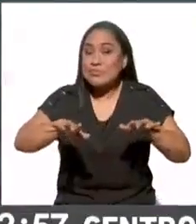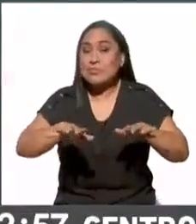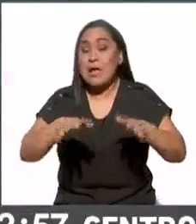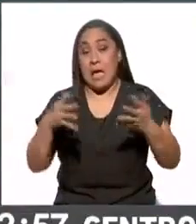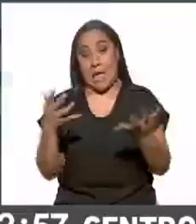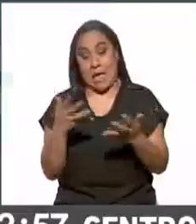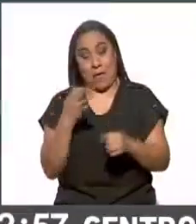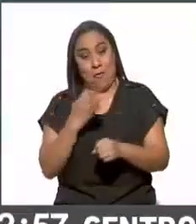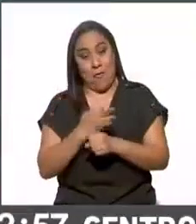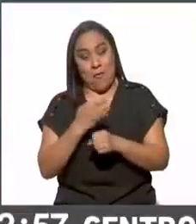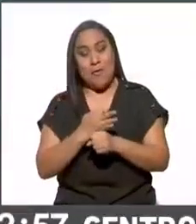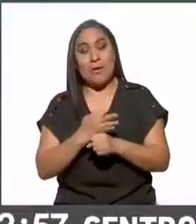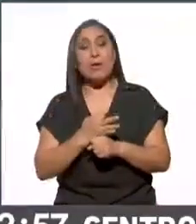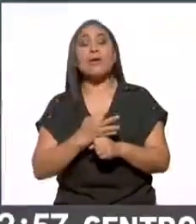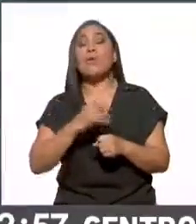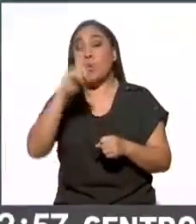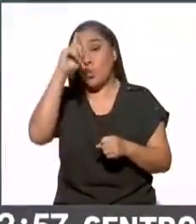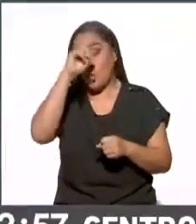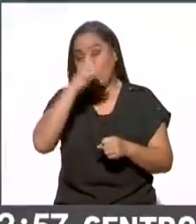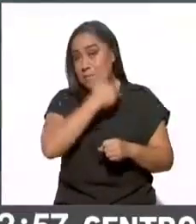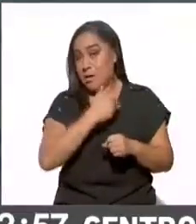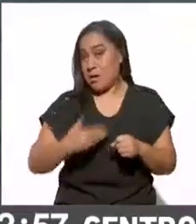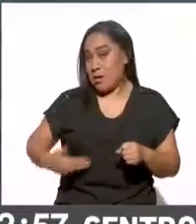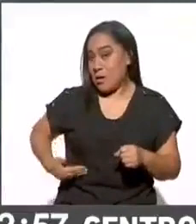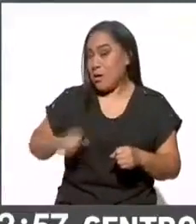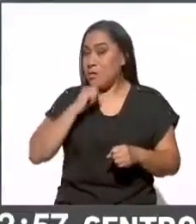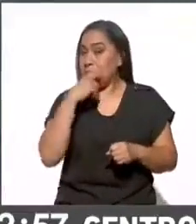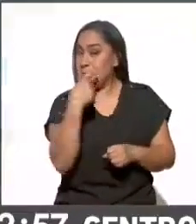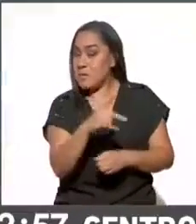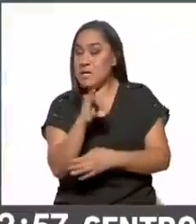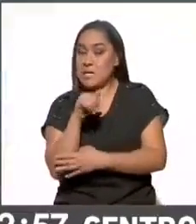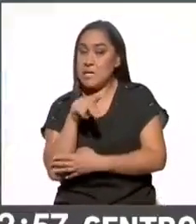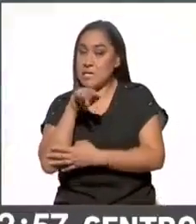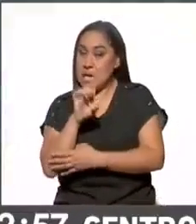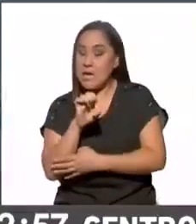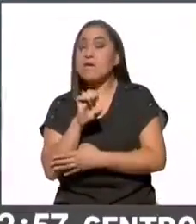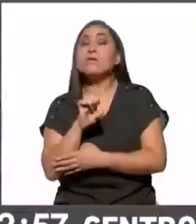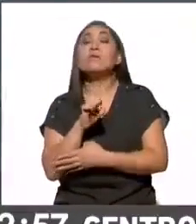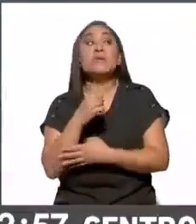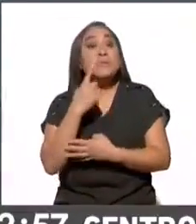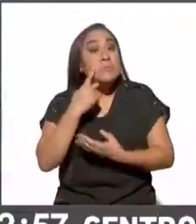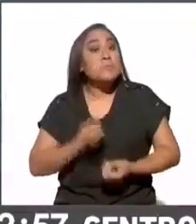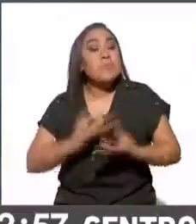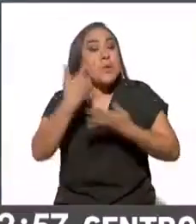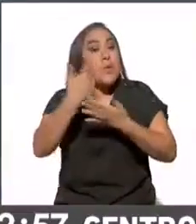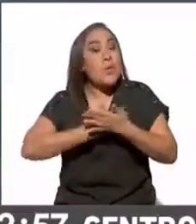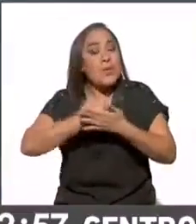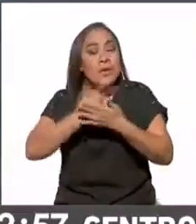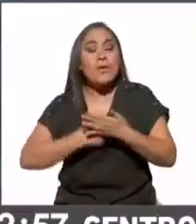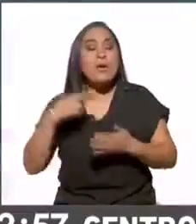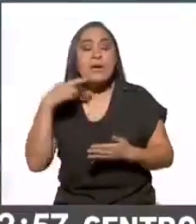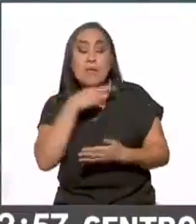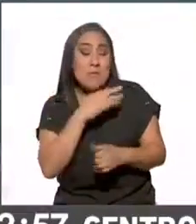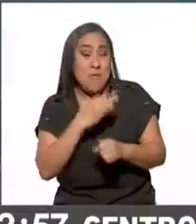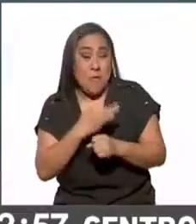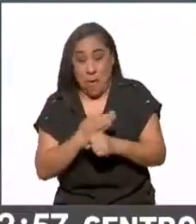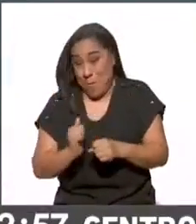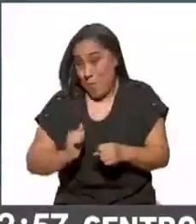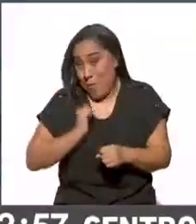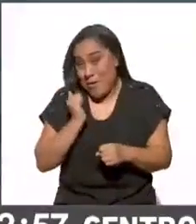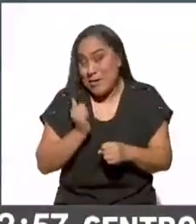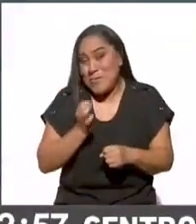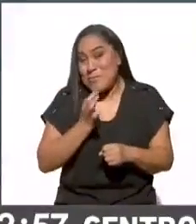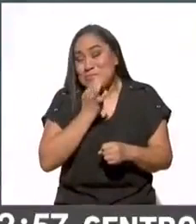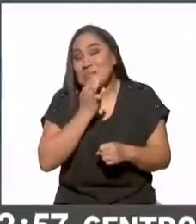a dar a conocer el consejero presidente del Instituto Nacional Electoral sobre el conteo rápido. Así que aprovechemos estos minutos